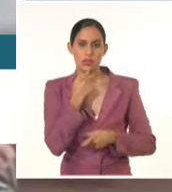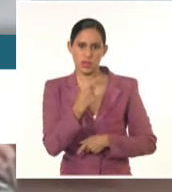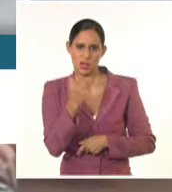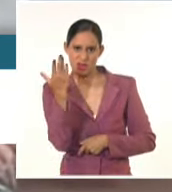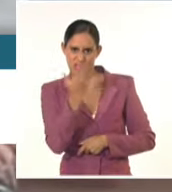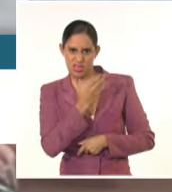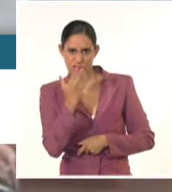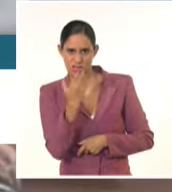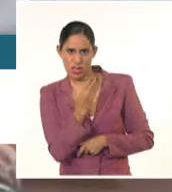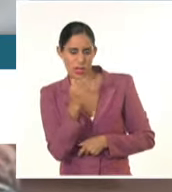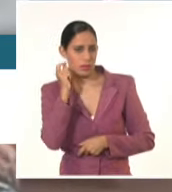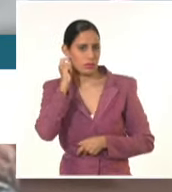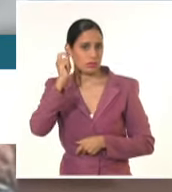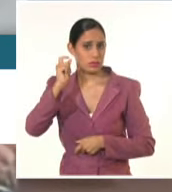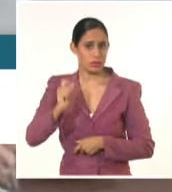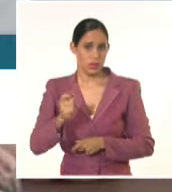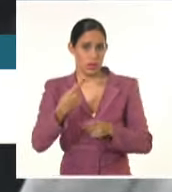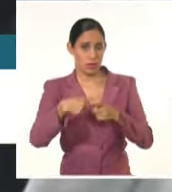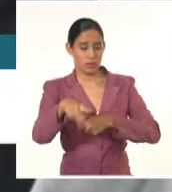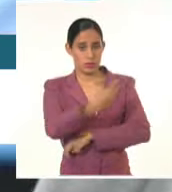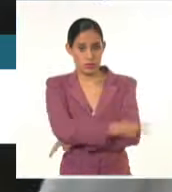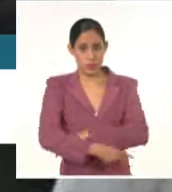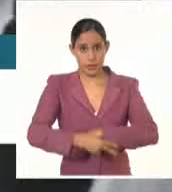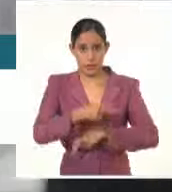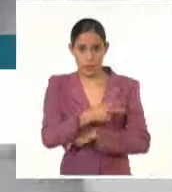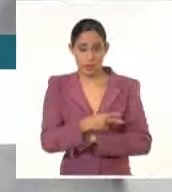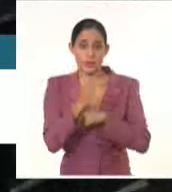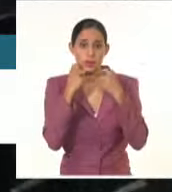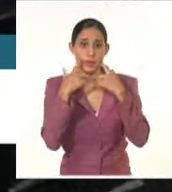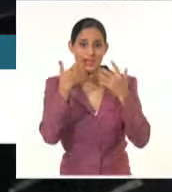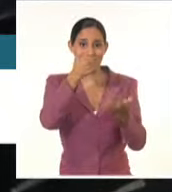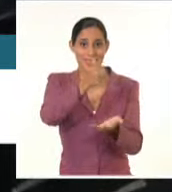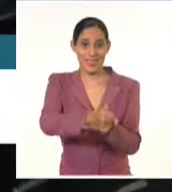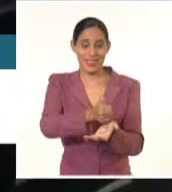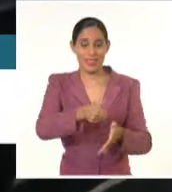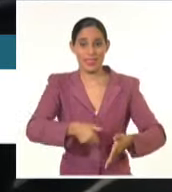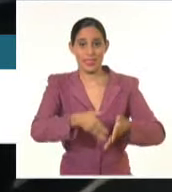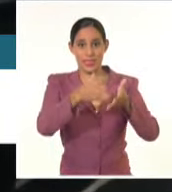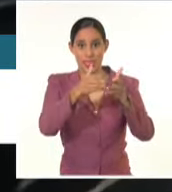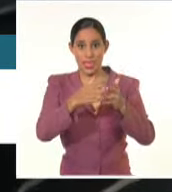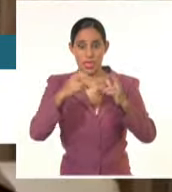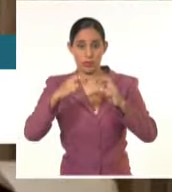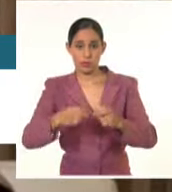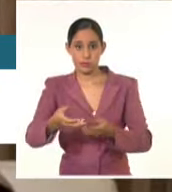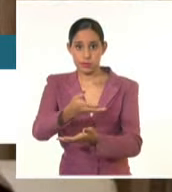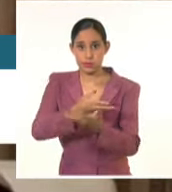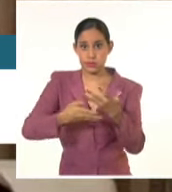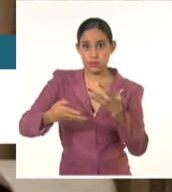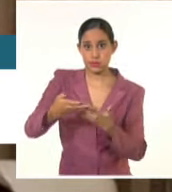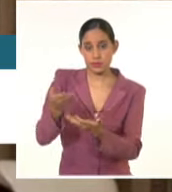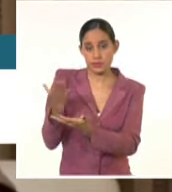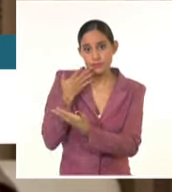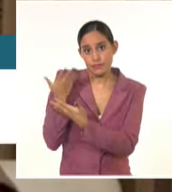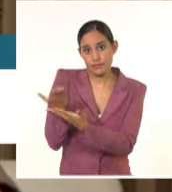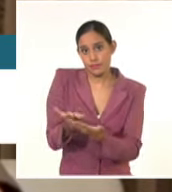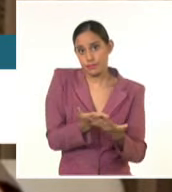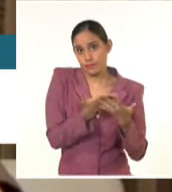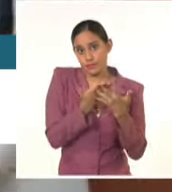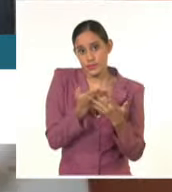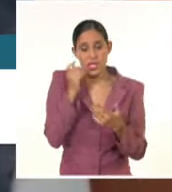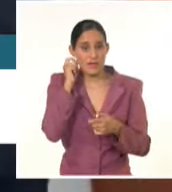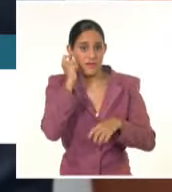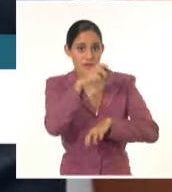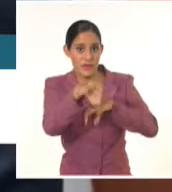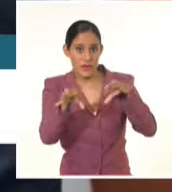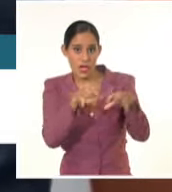de la ciudad de Esmederevo al recibir en la sede del ayuntamiento a la delegación cubana que asiste a la Feria Internacional